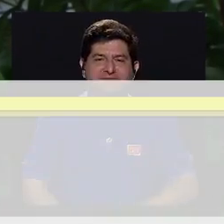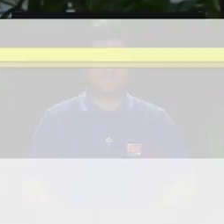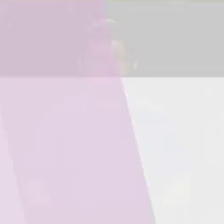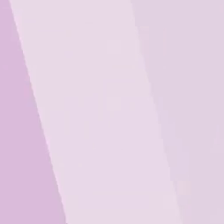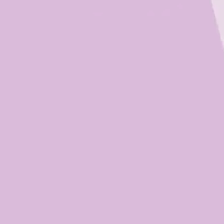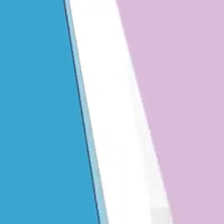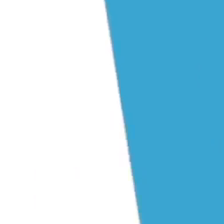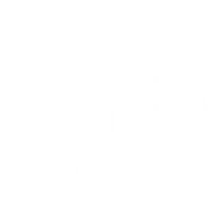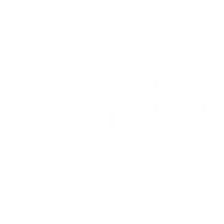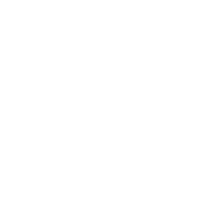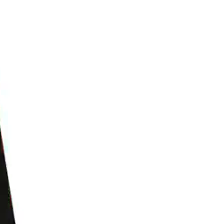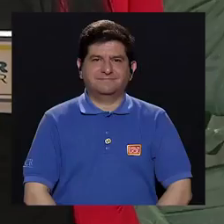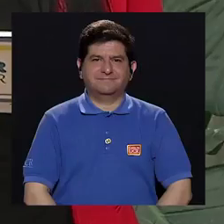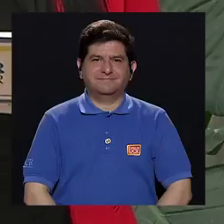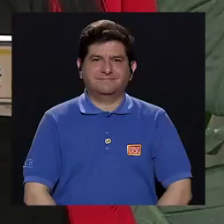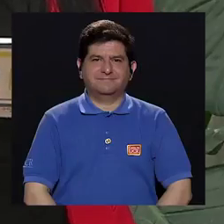gusto